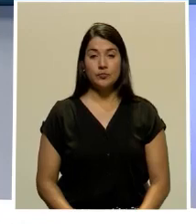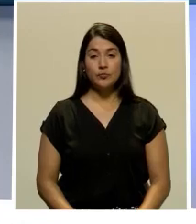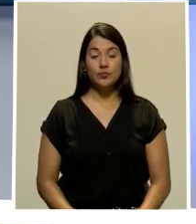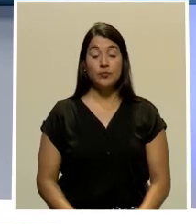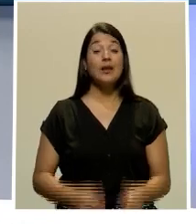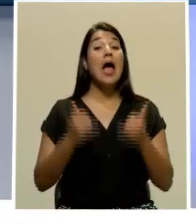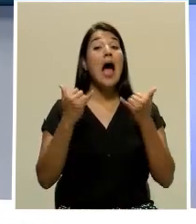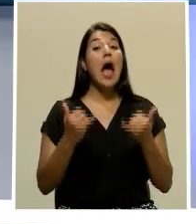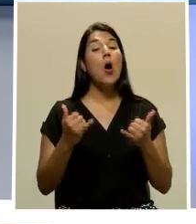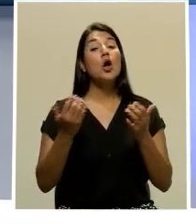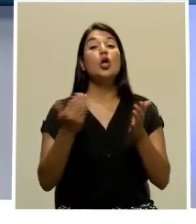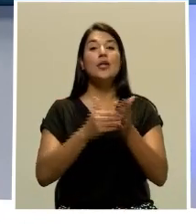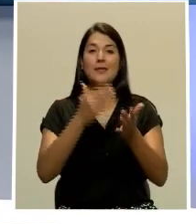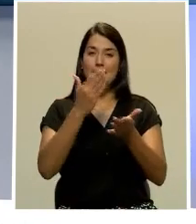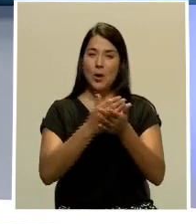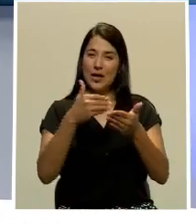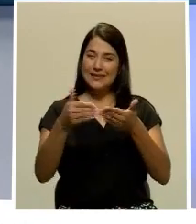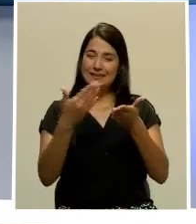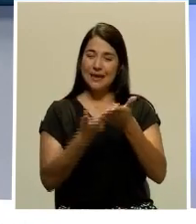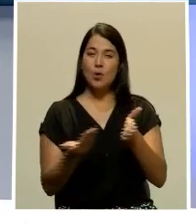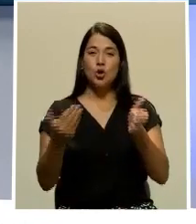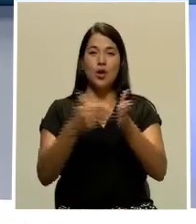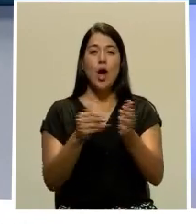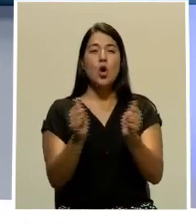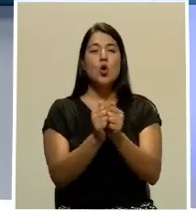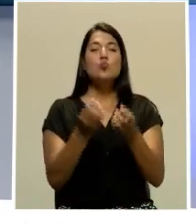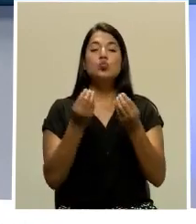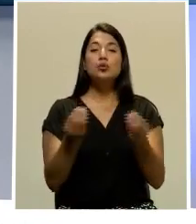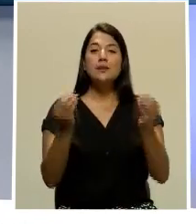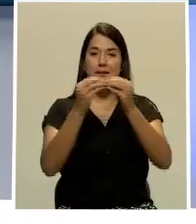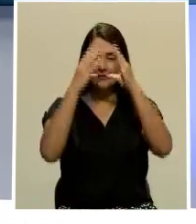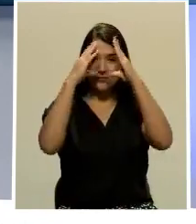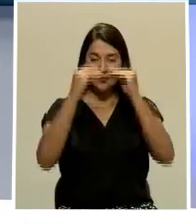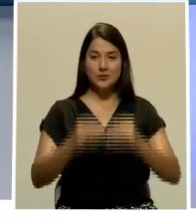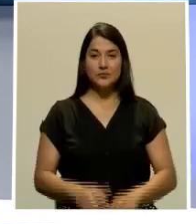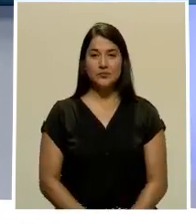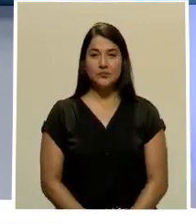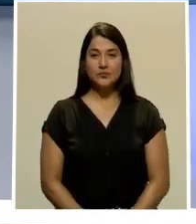Vamos a una nueva pausa, ya regresamos con mucha más información.